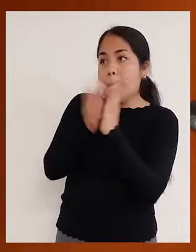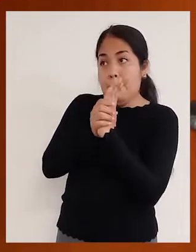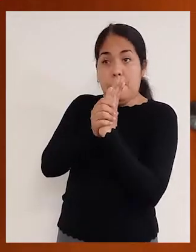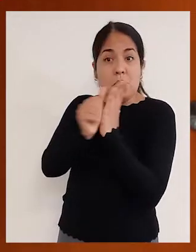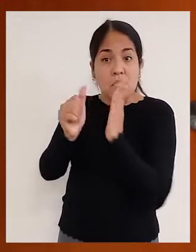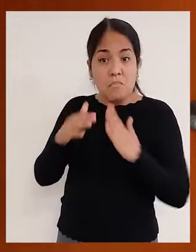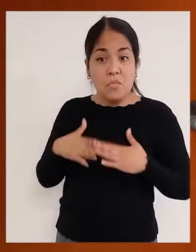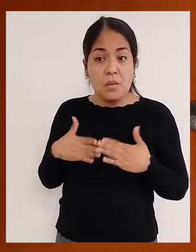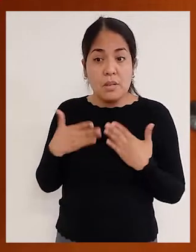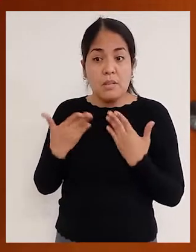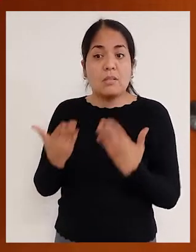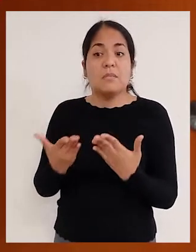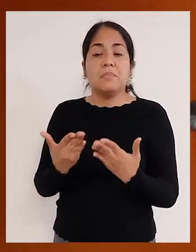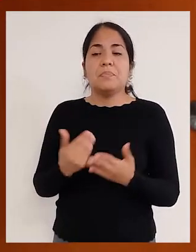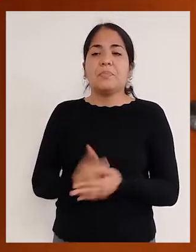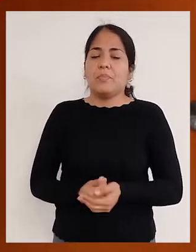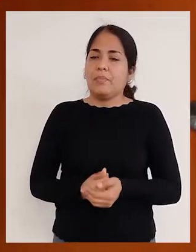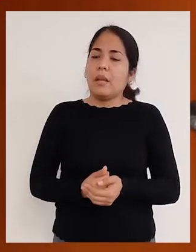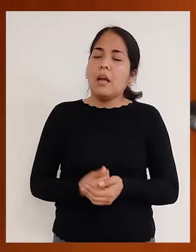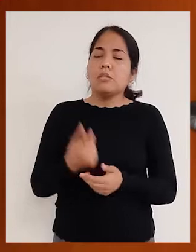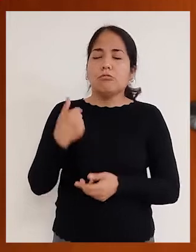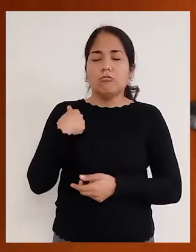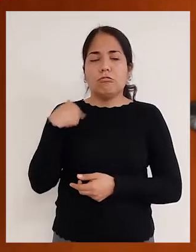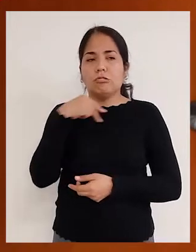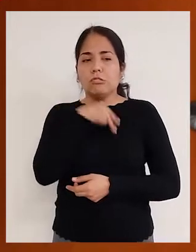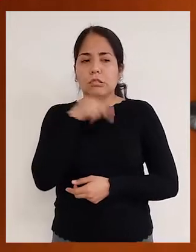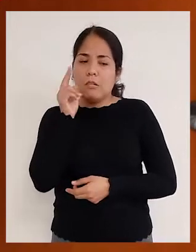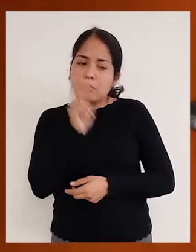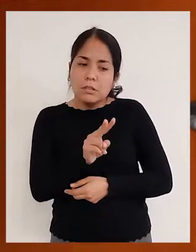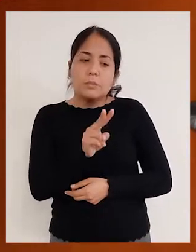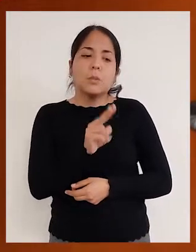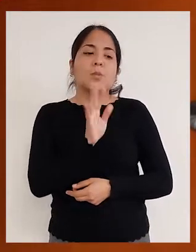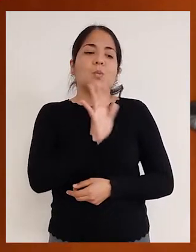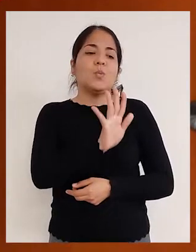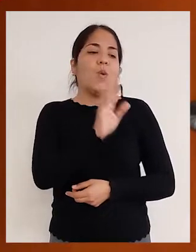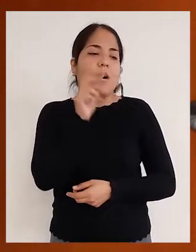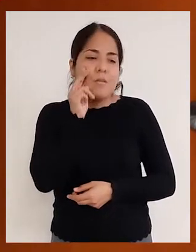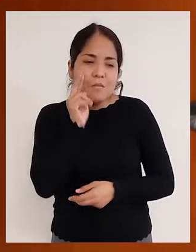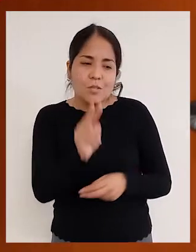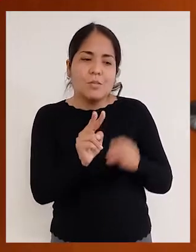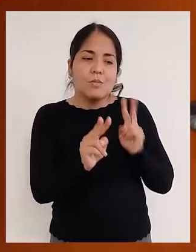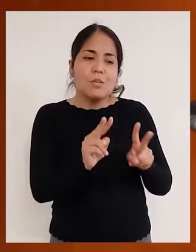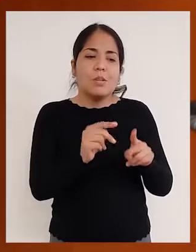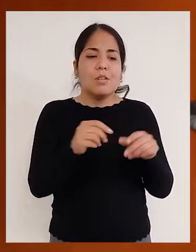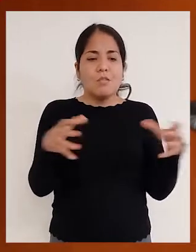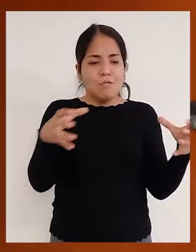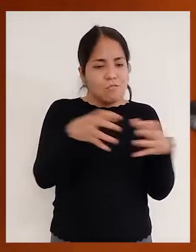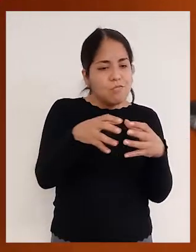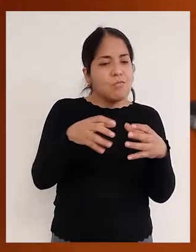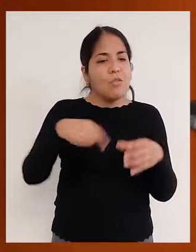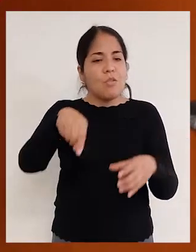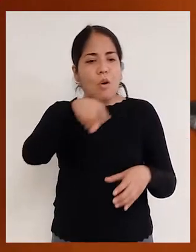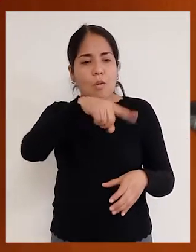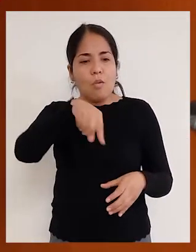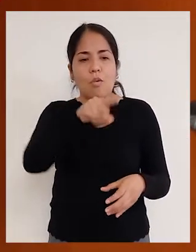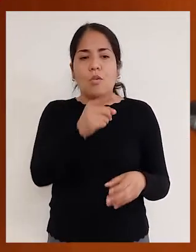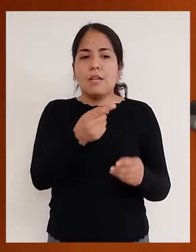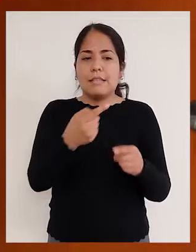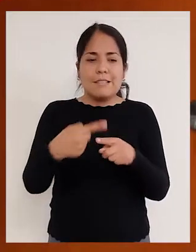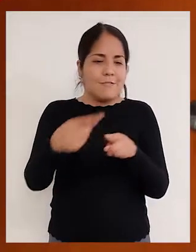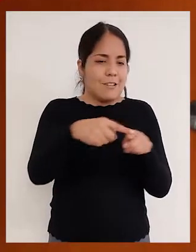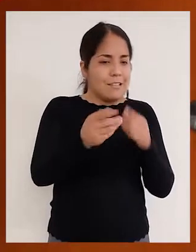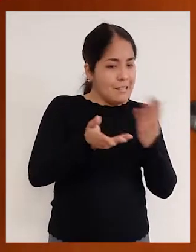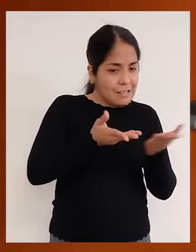que puedan ser absorbidas por la industria pesquera. Entonces, lo que hicimos fue, a partir de esta identificación del conjunto de